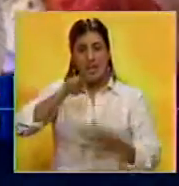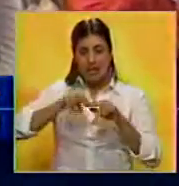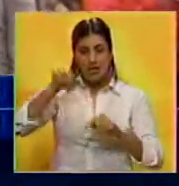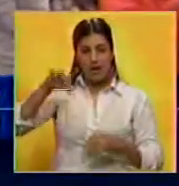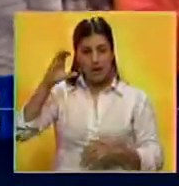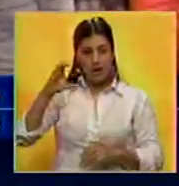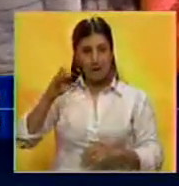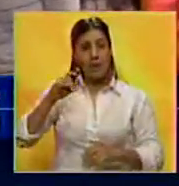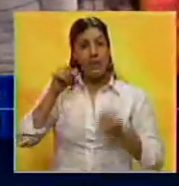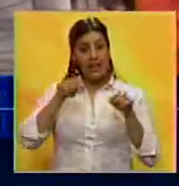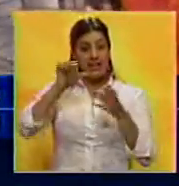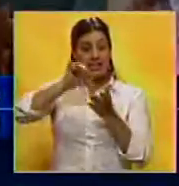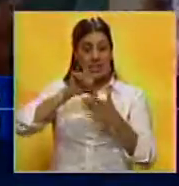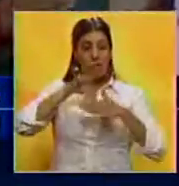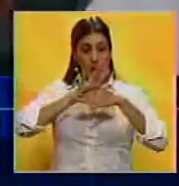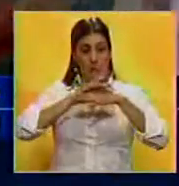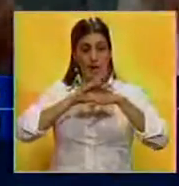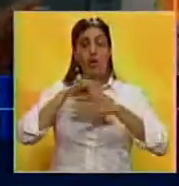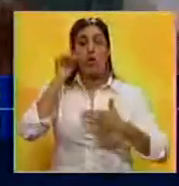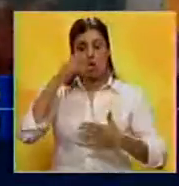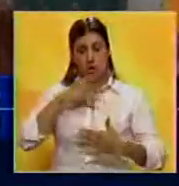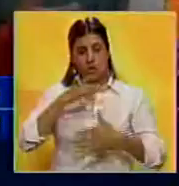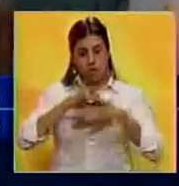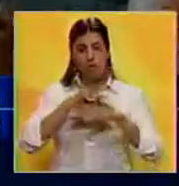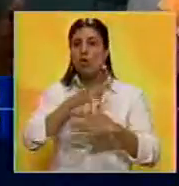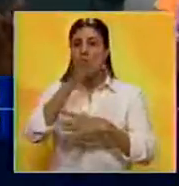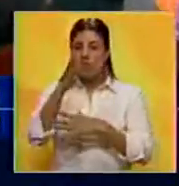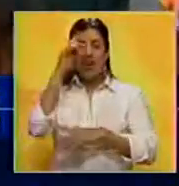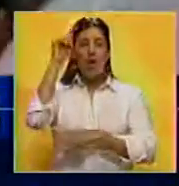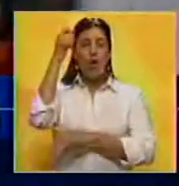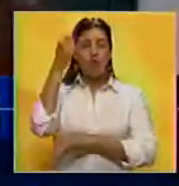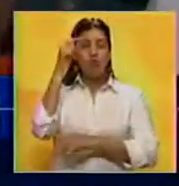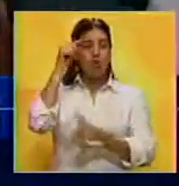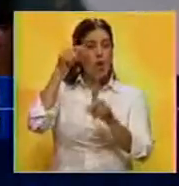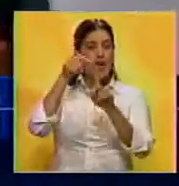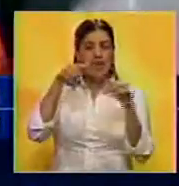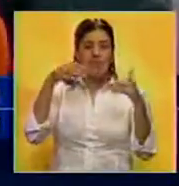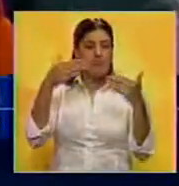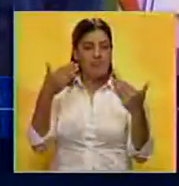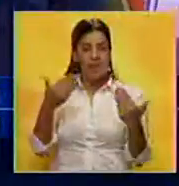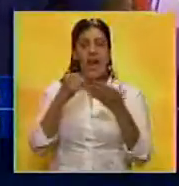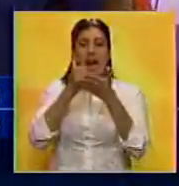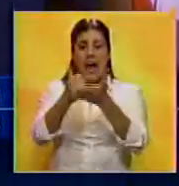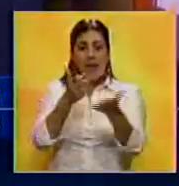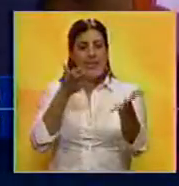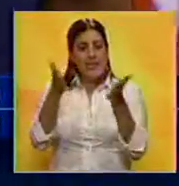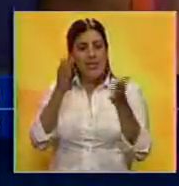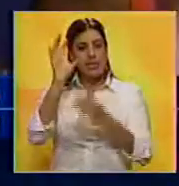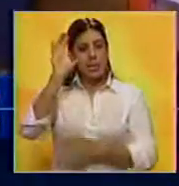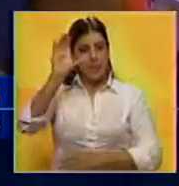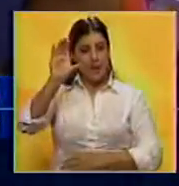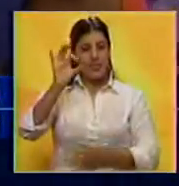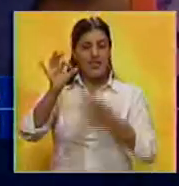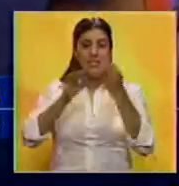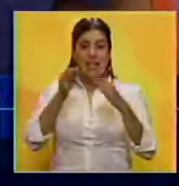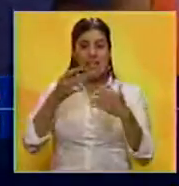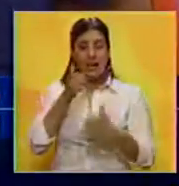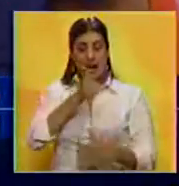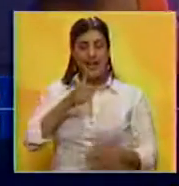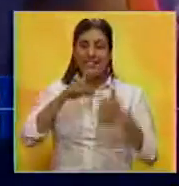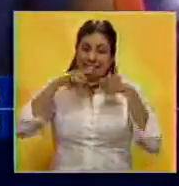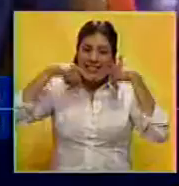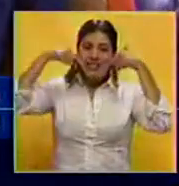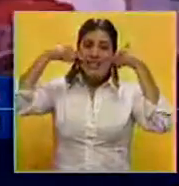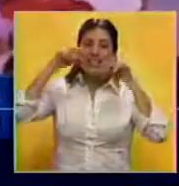Ríos. Desde ese centro médico, Olivares, se manifestó que el objetivo de la política es ayudar y servir al país. Expresó que cada